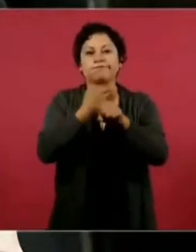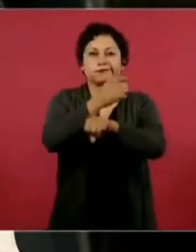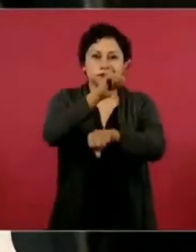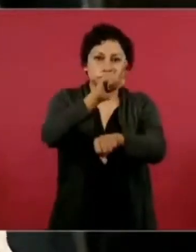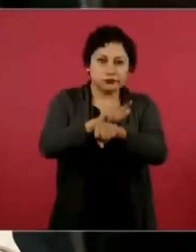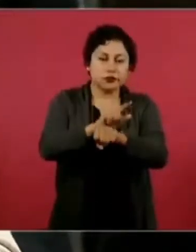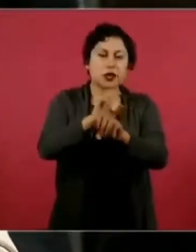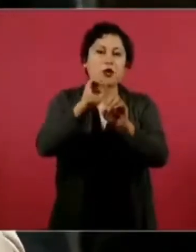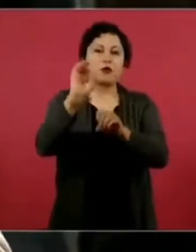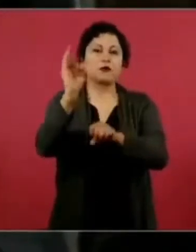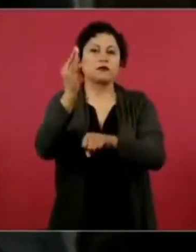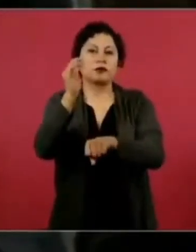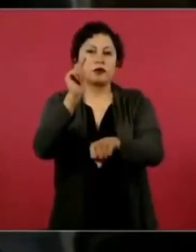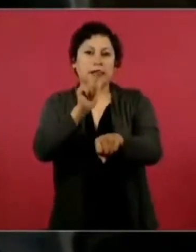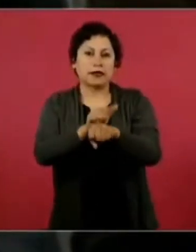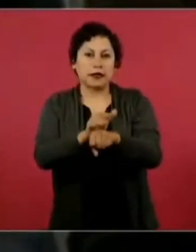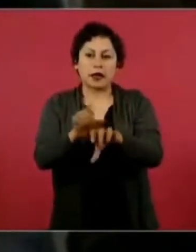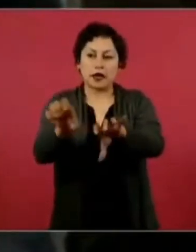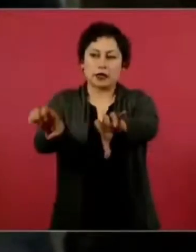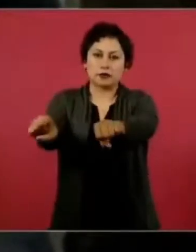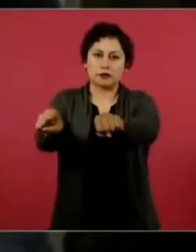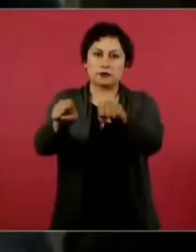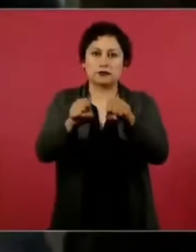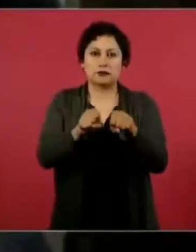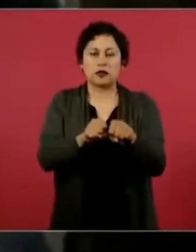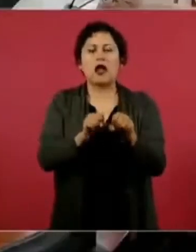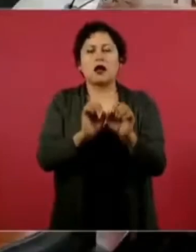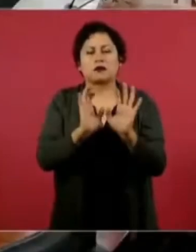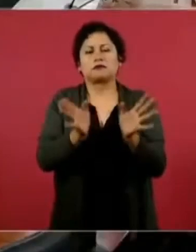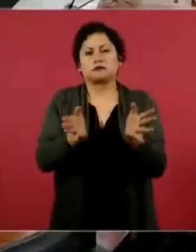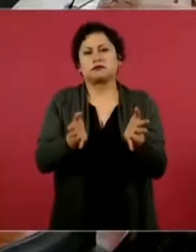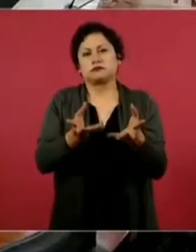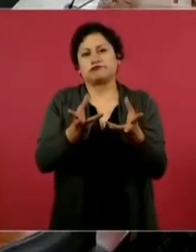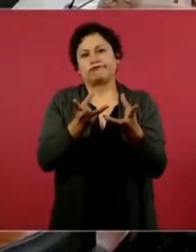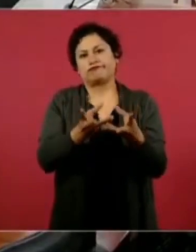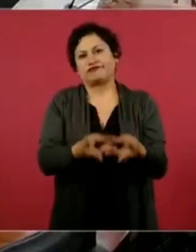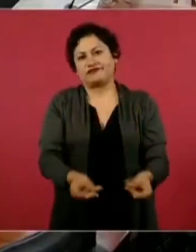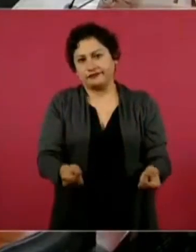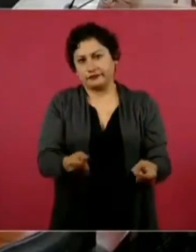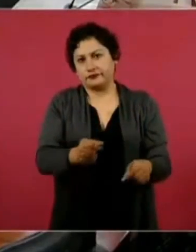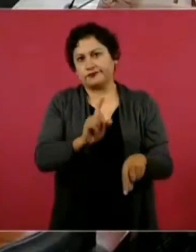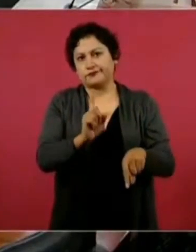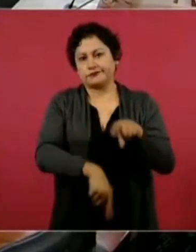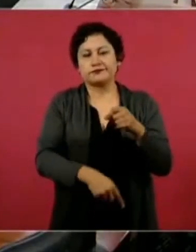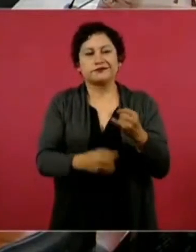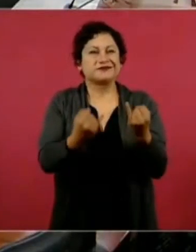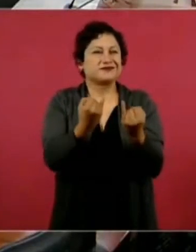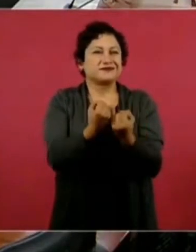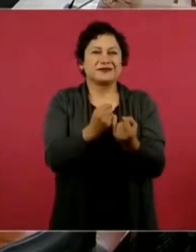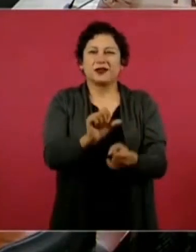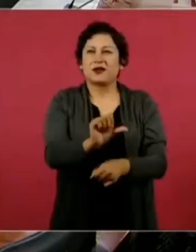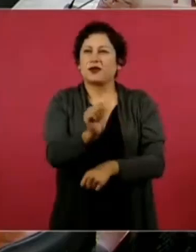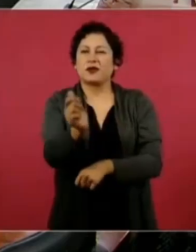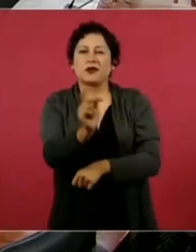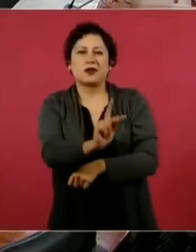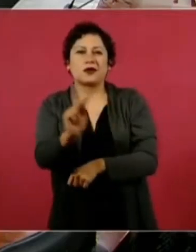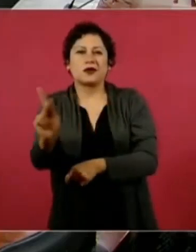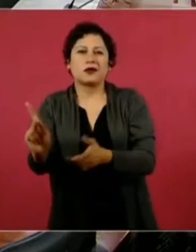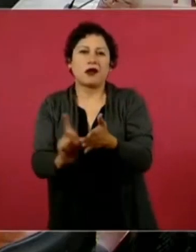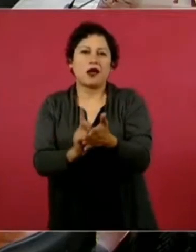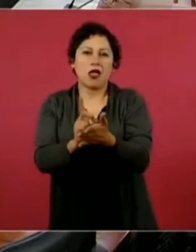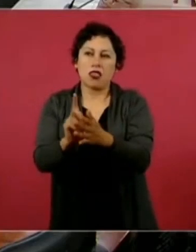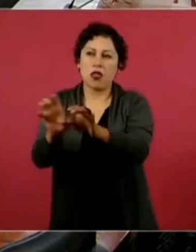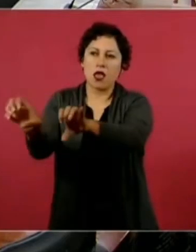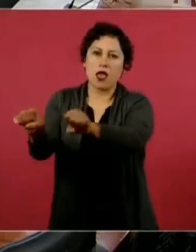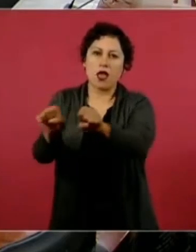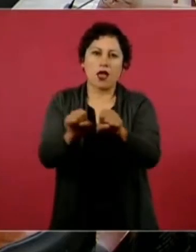decisión de destruirlos en su momento. Igual que los narcóticos o las armas se ponen a